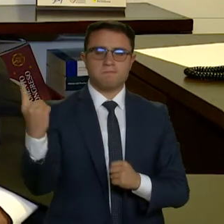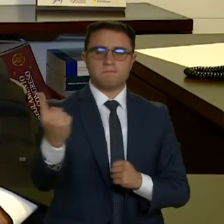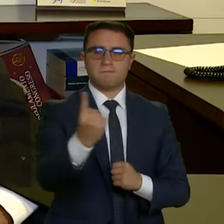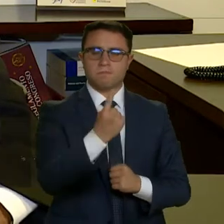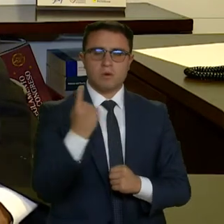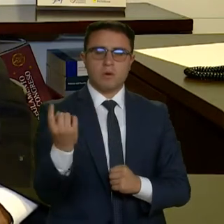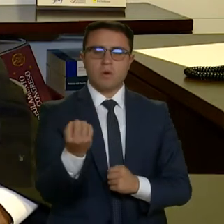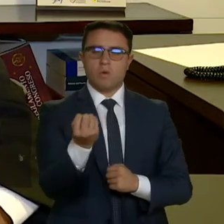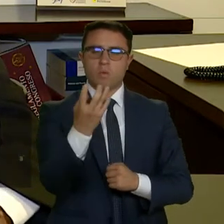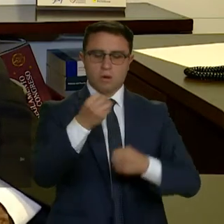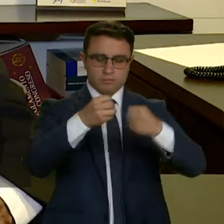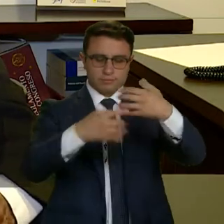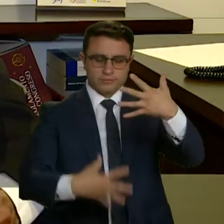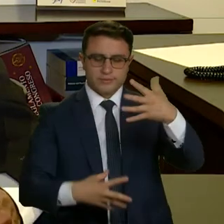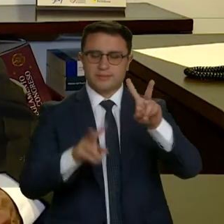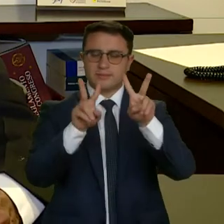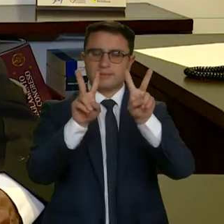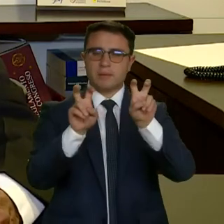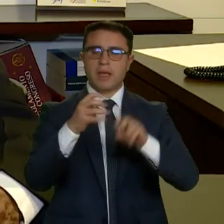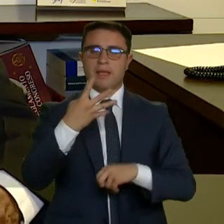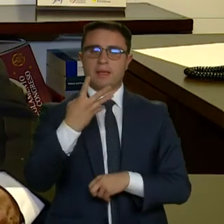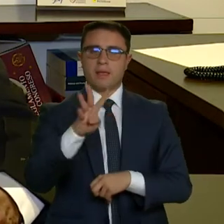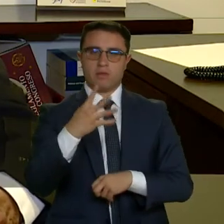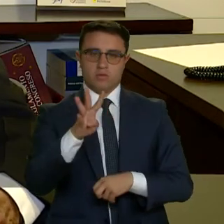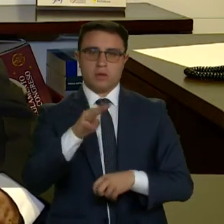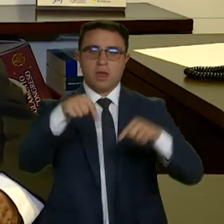En general son 14 grandes temas sociales que maneja esta comisión.